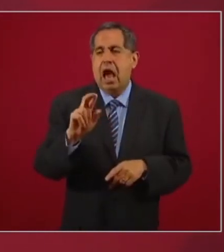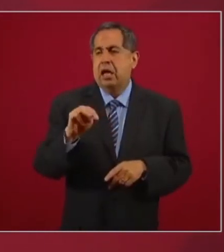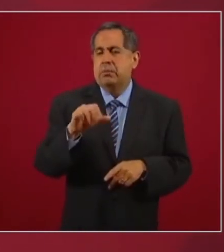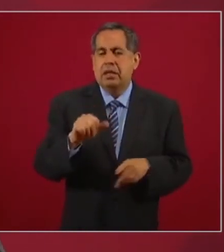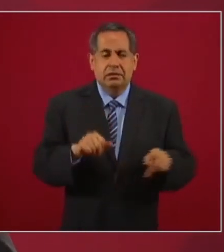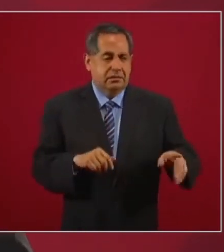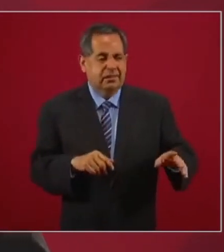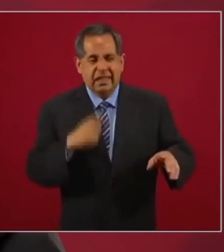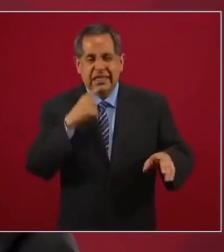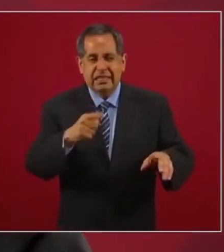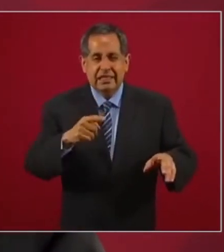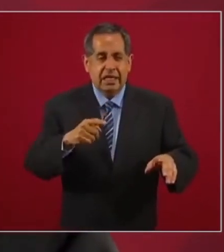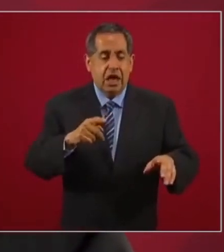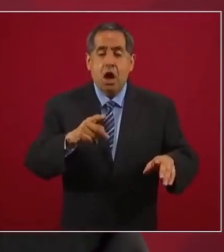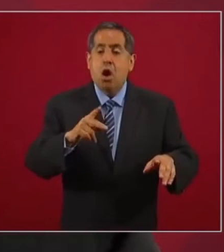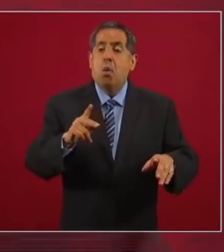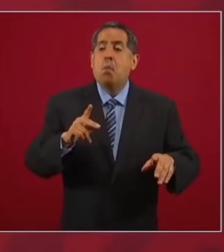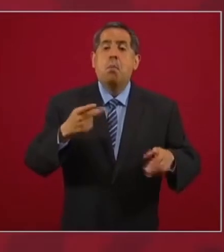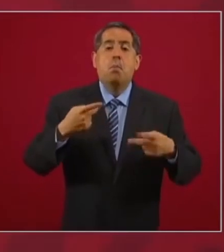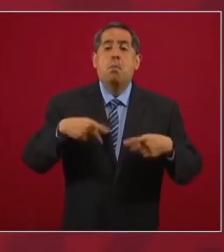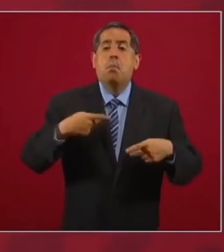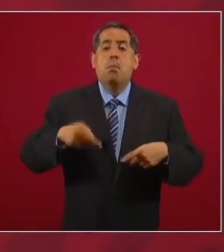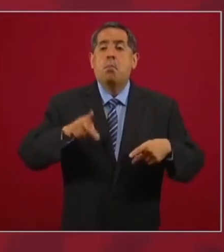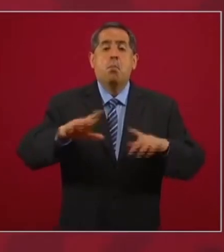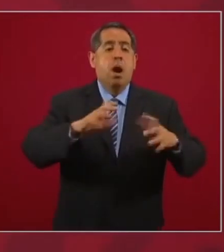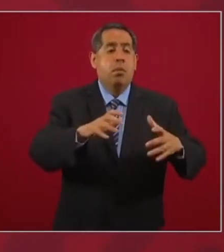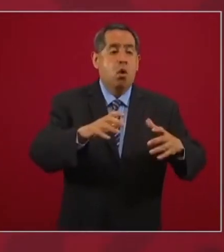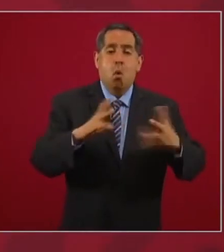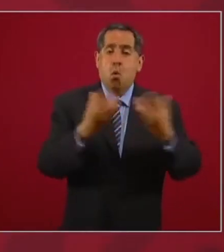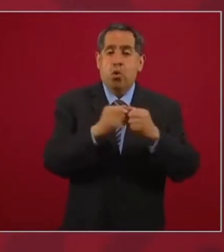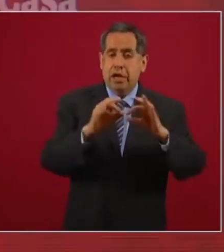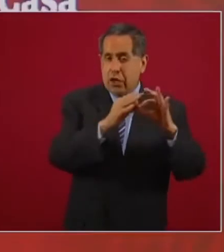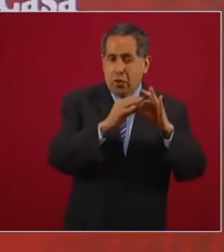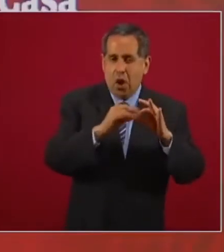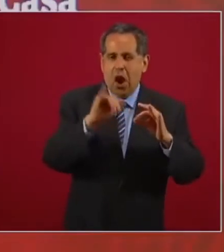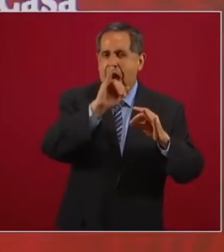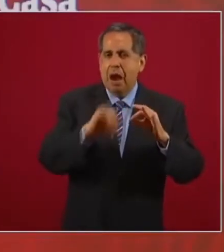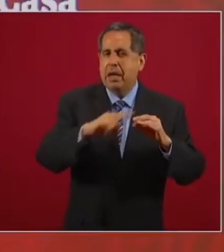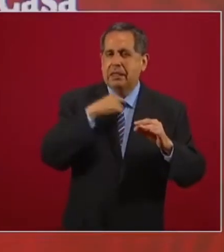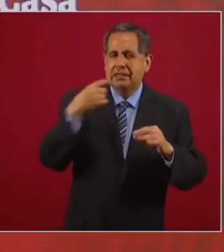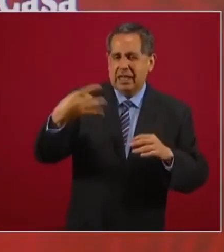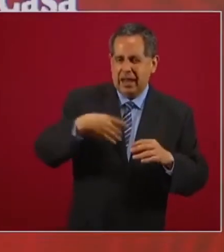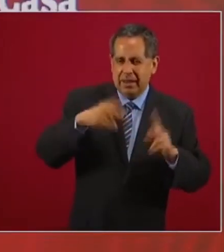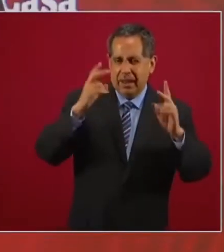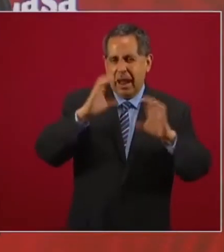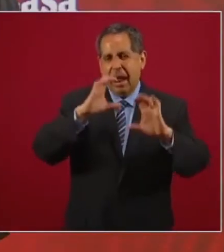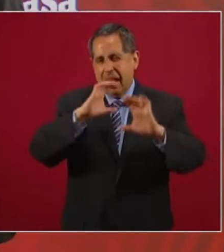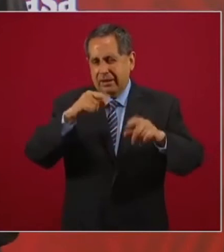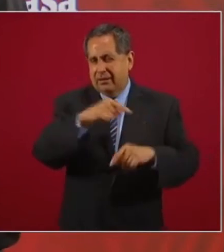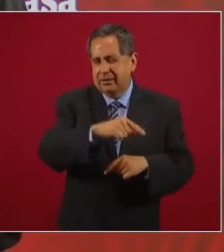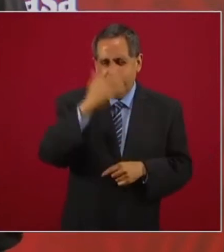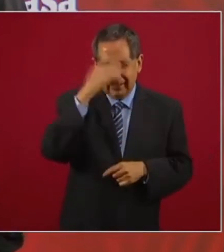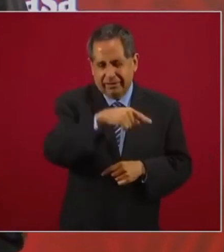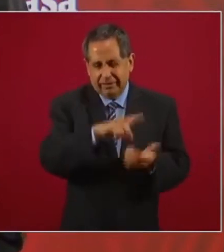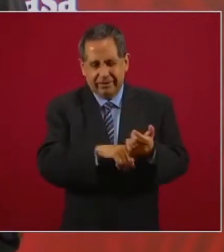El pueblo unido jamás será vencido, el pueblo unido jamás será